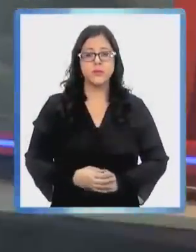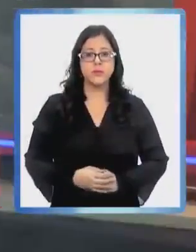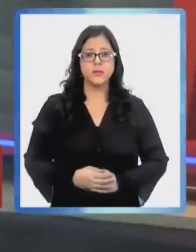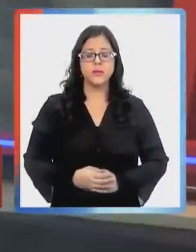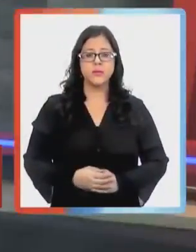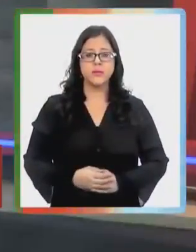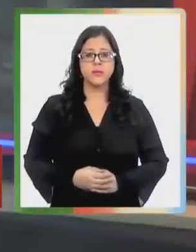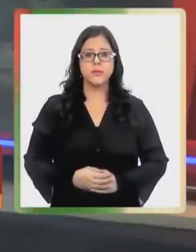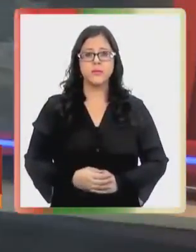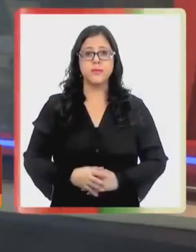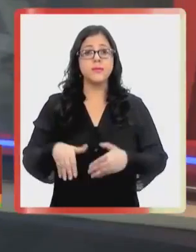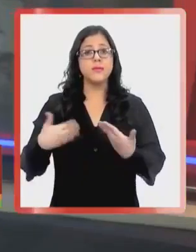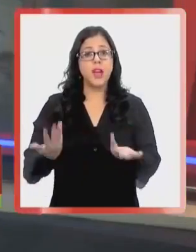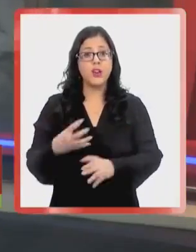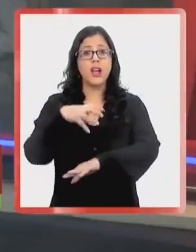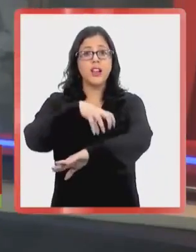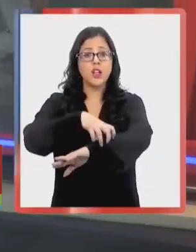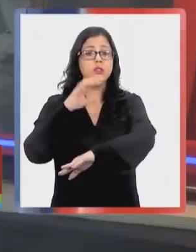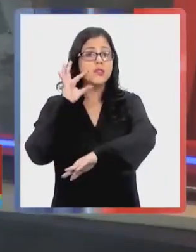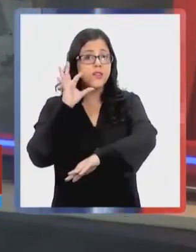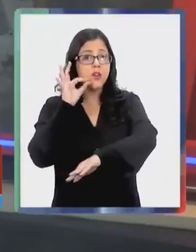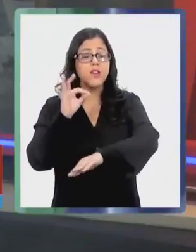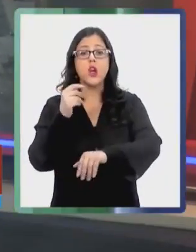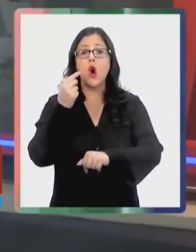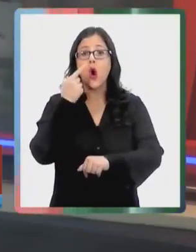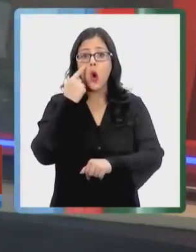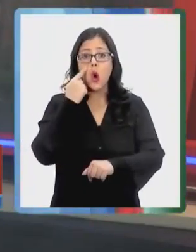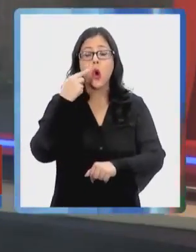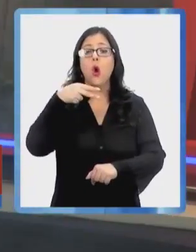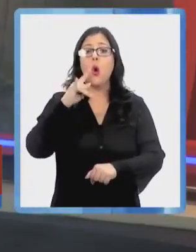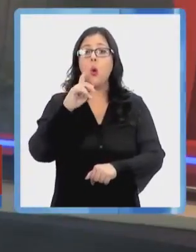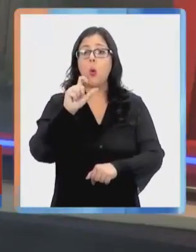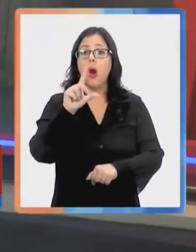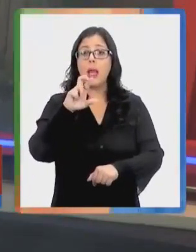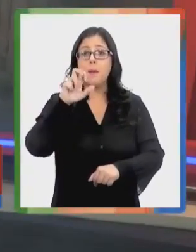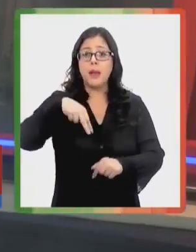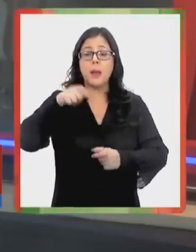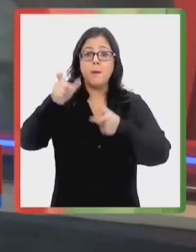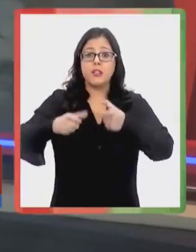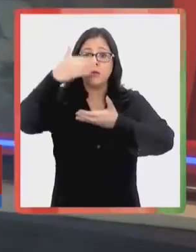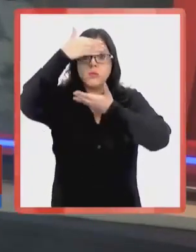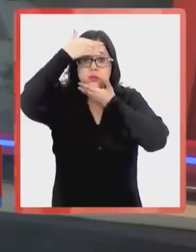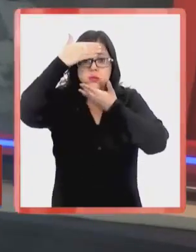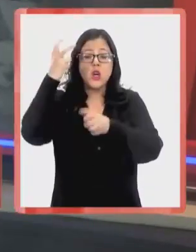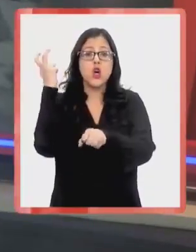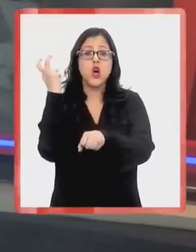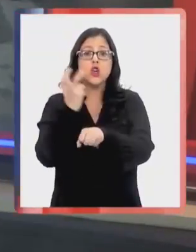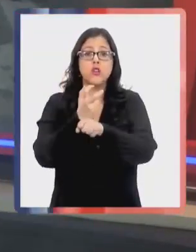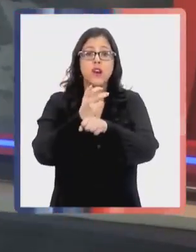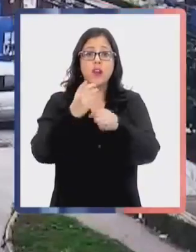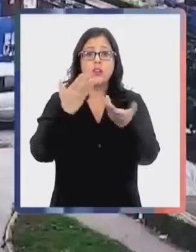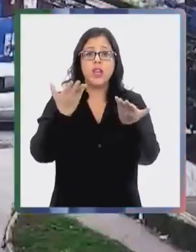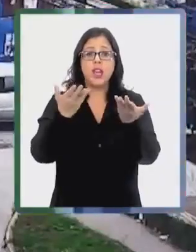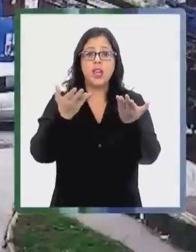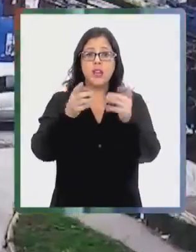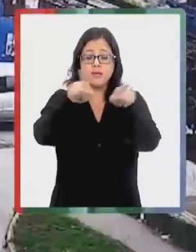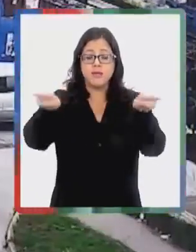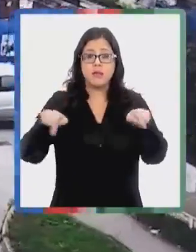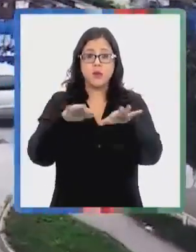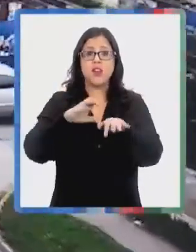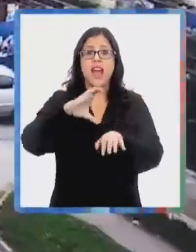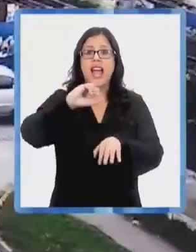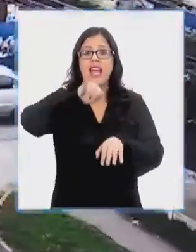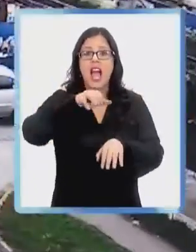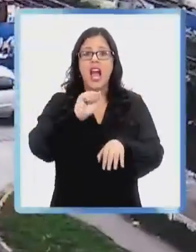Viajamos a la región del Bío Bío porque en Hualpén encapuchados robaron una sucursal de la caja de compensación Los Héroes. Eran al menos